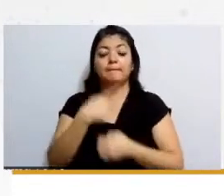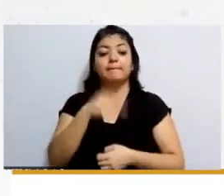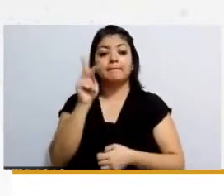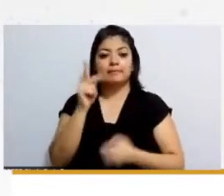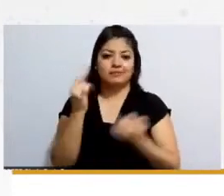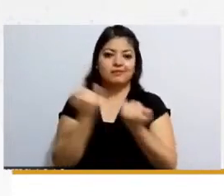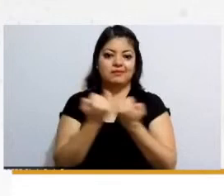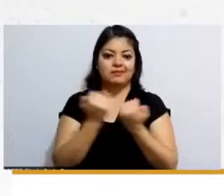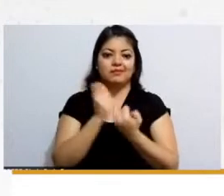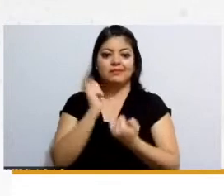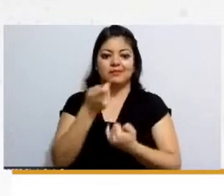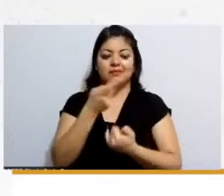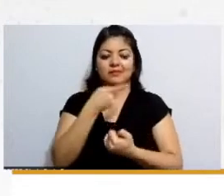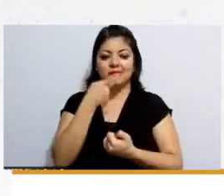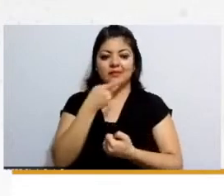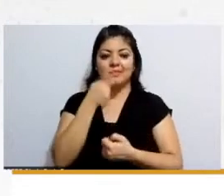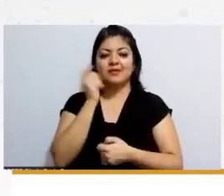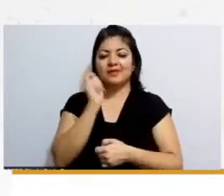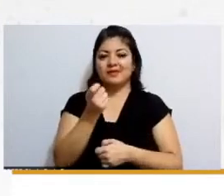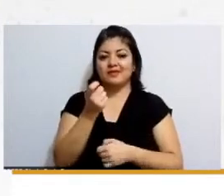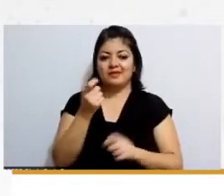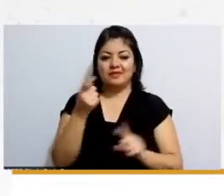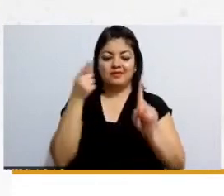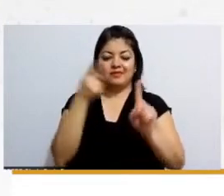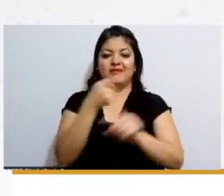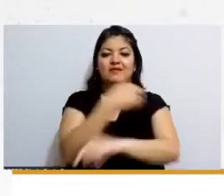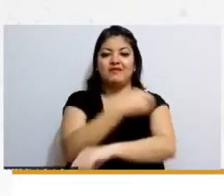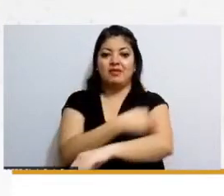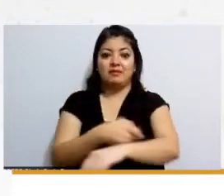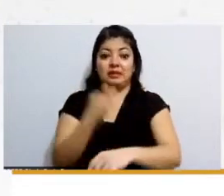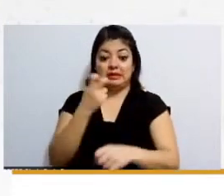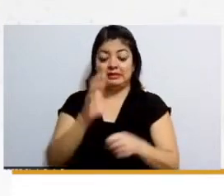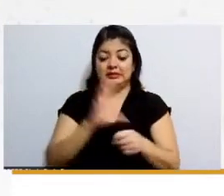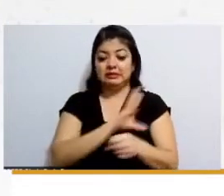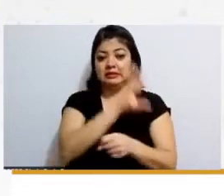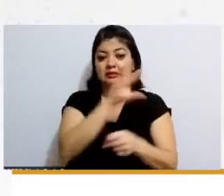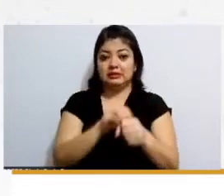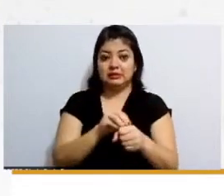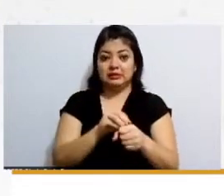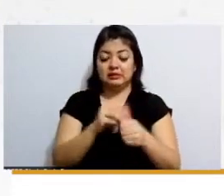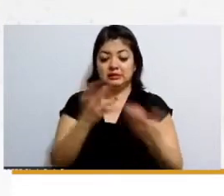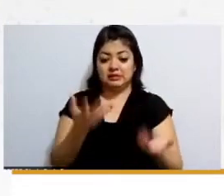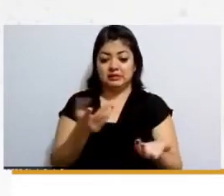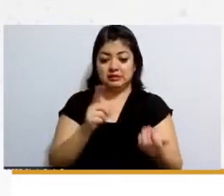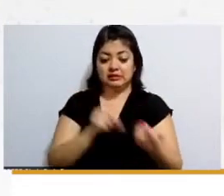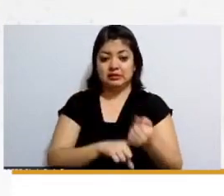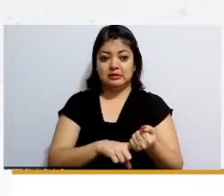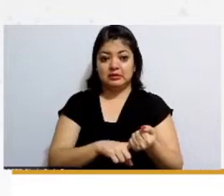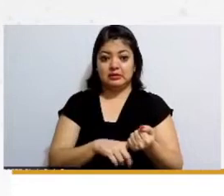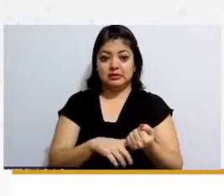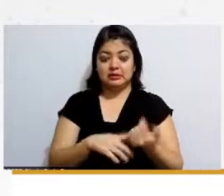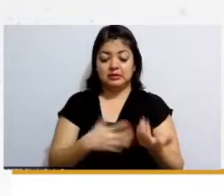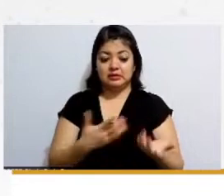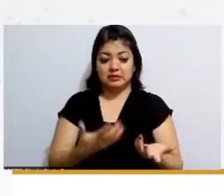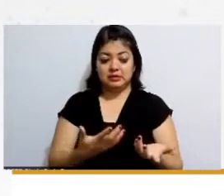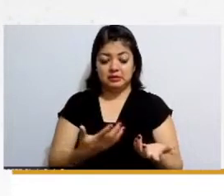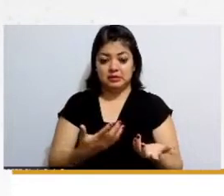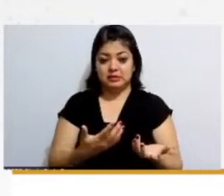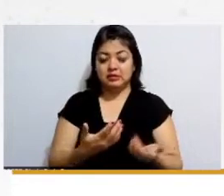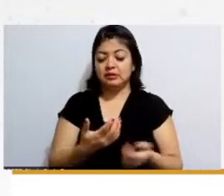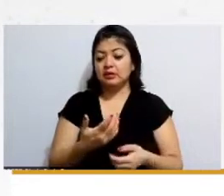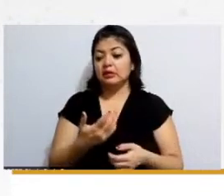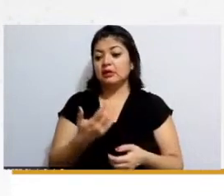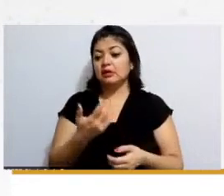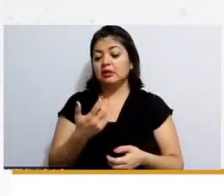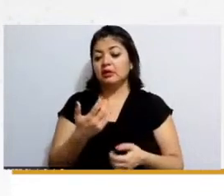también nos habla acerca de la familia que es parte integral de la sociedad parte integral de la vida del ser humano y